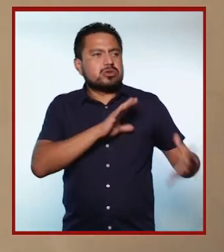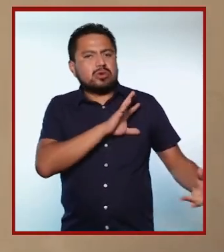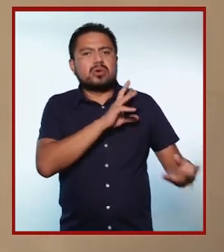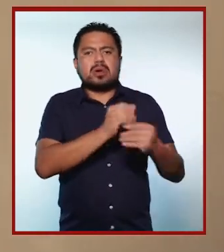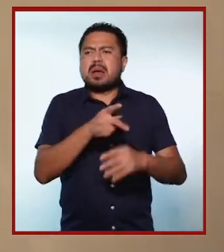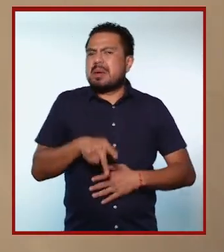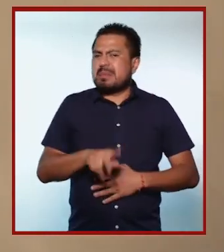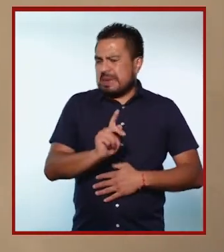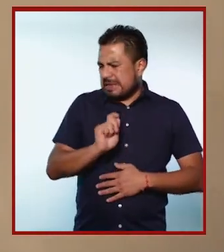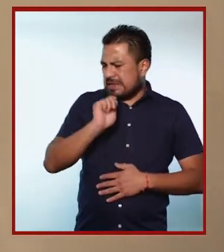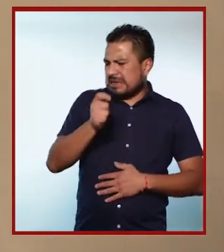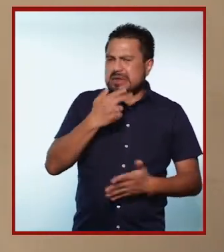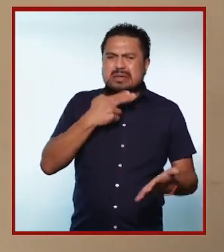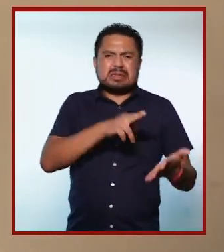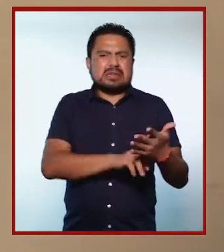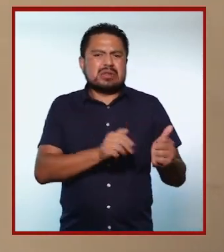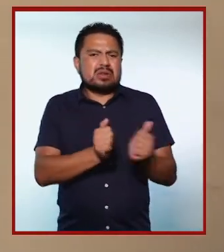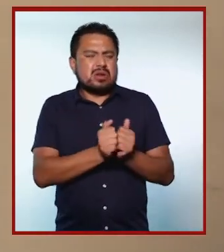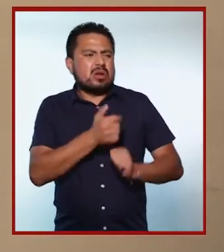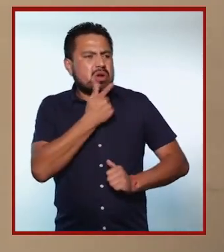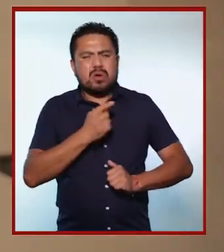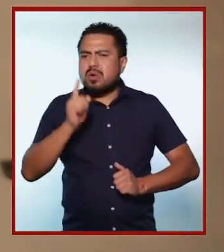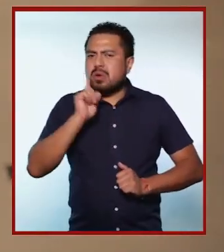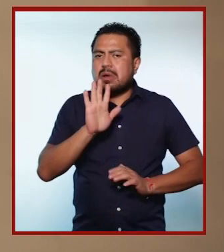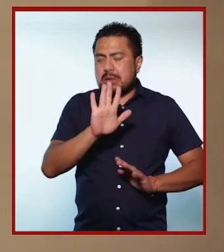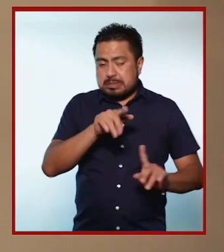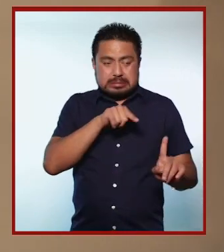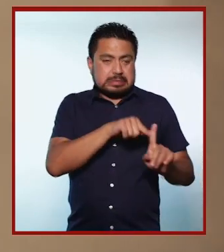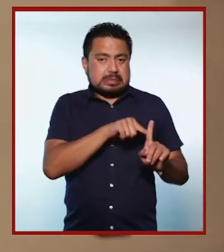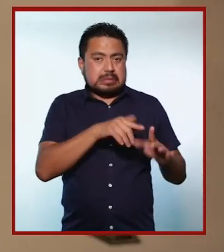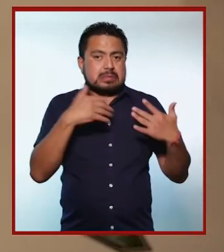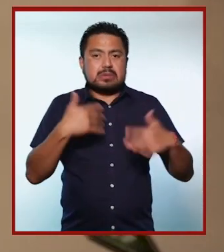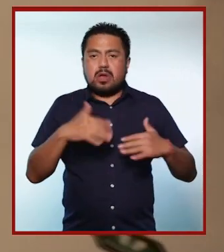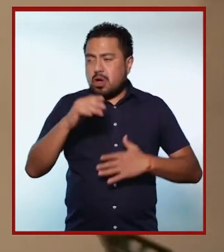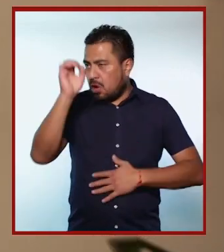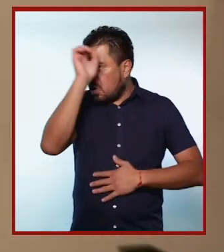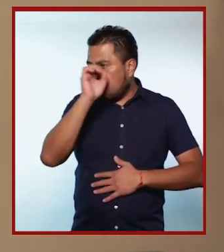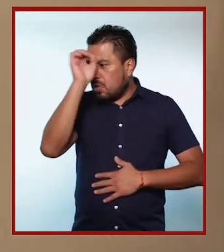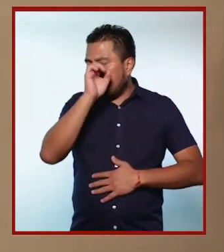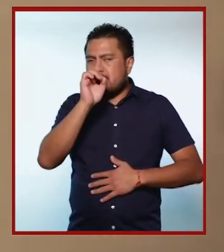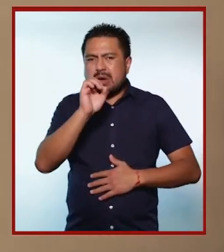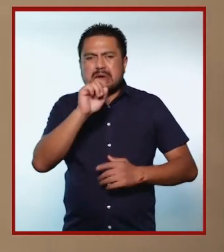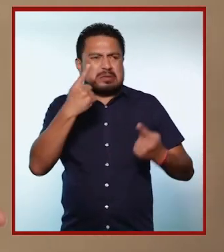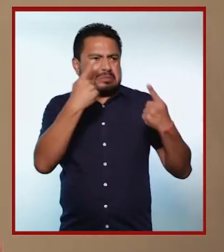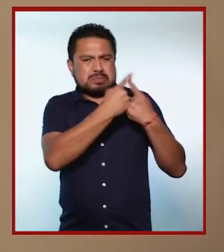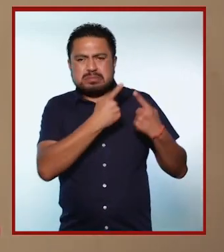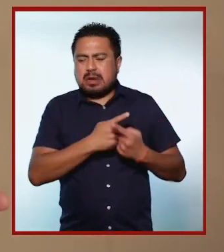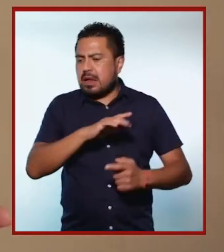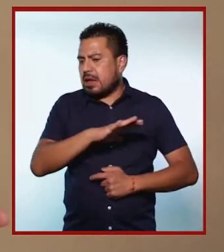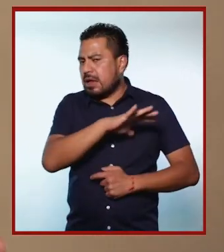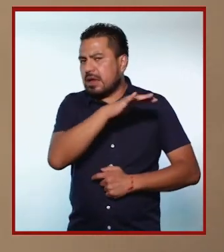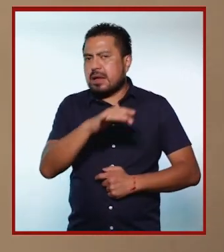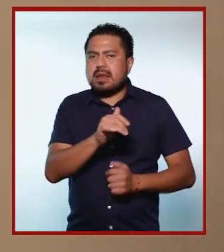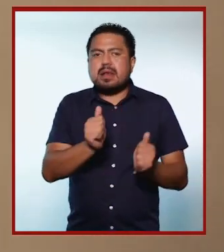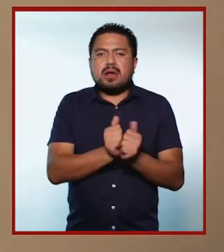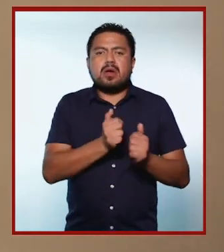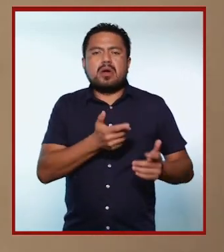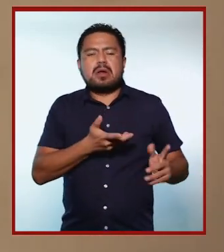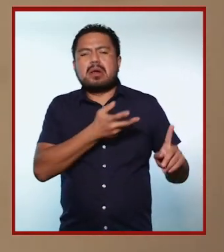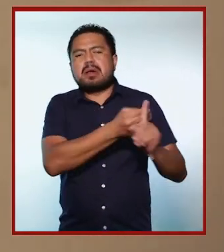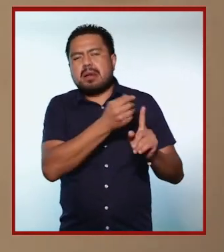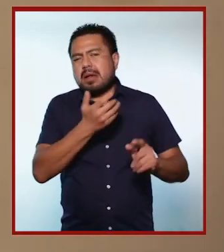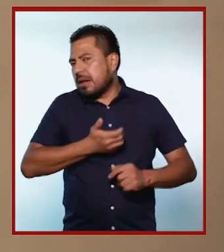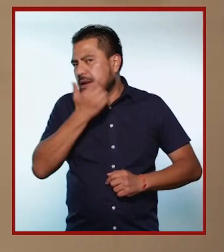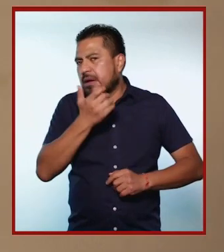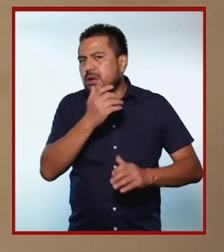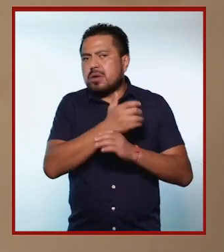históricamente. ¿Pero qué es un estereotipo de género? Un estereotipo de género es una opinión o prejuicio generalizado acerca de